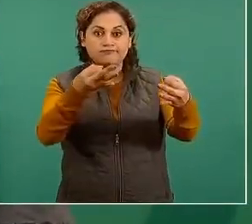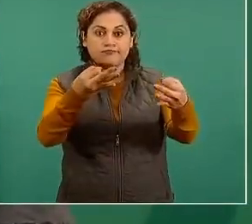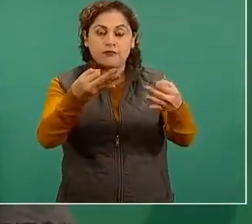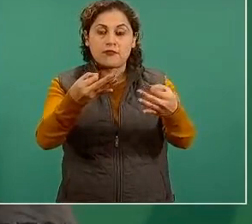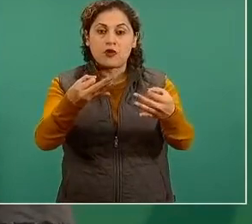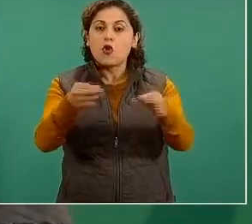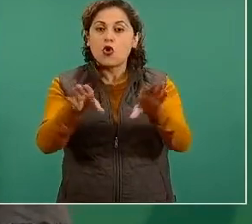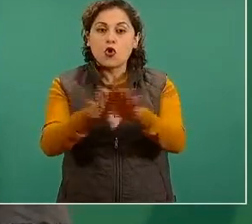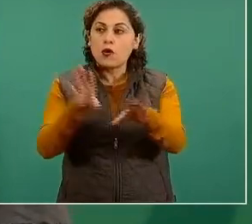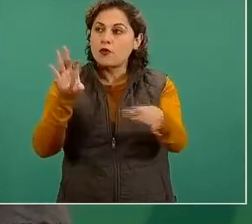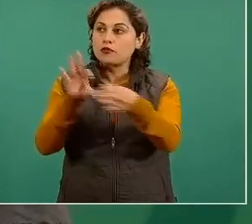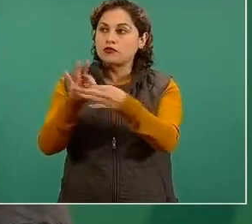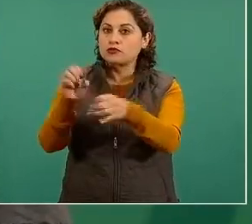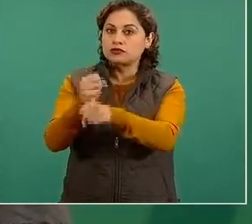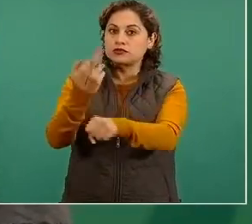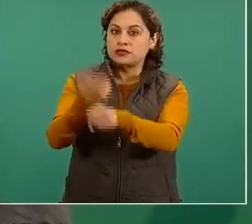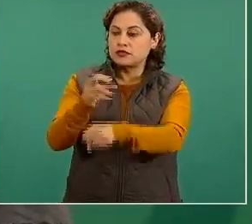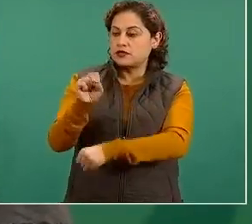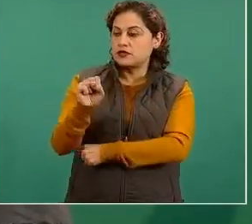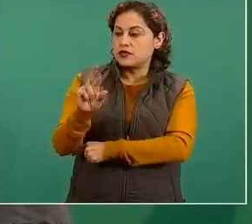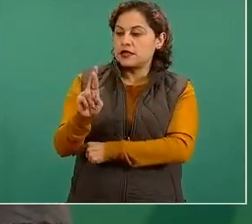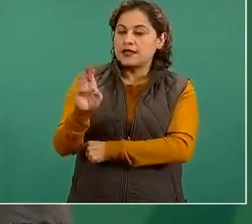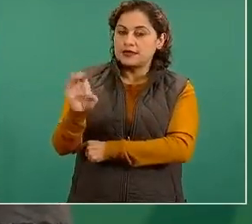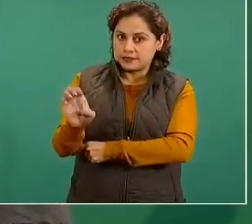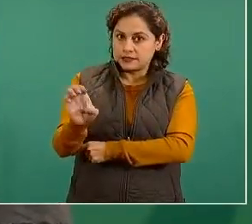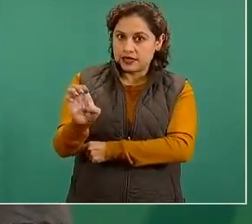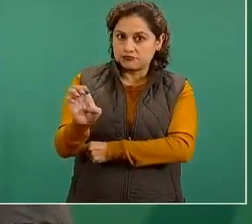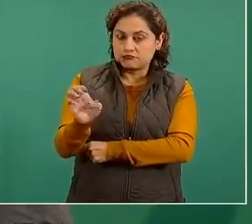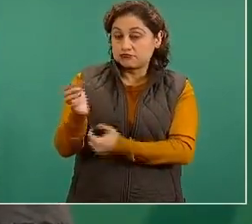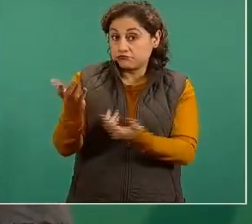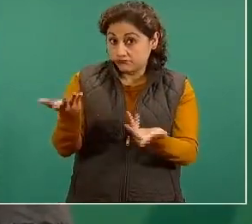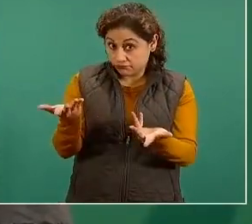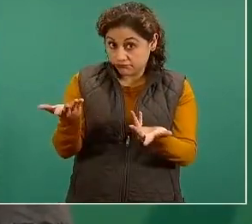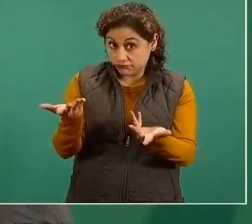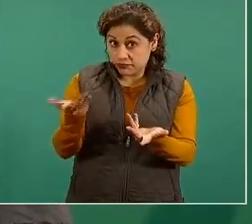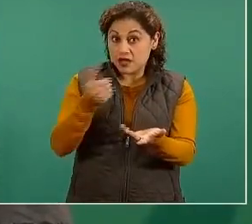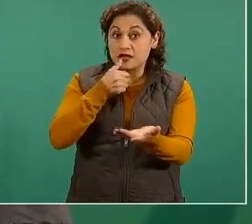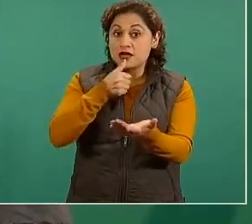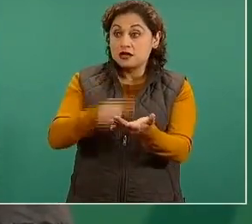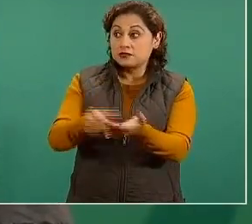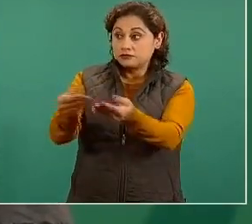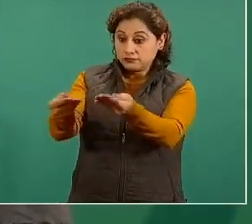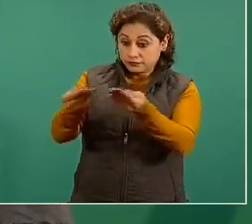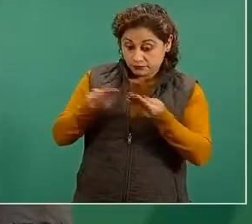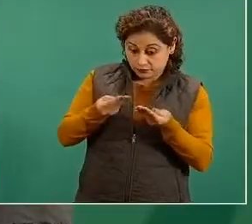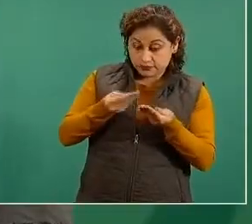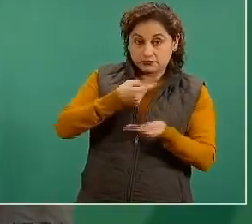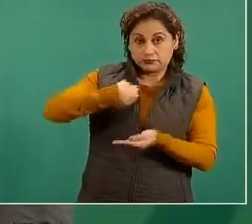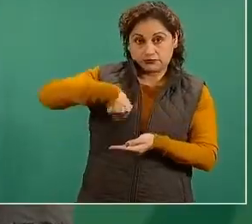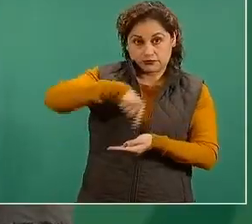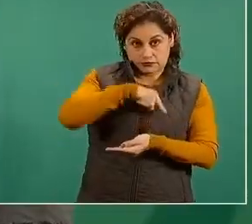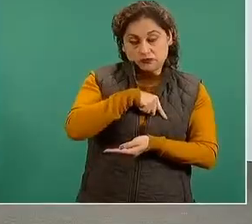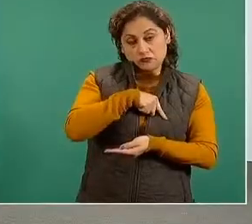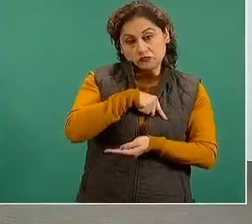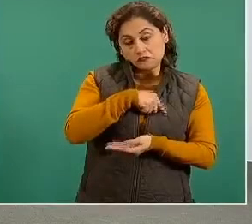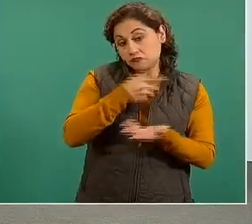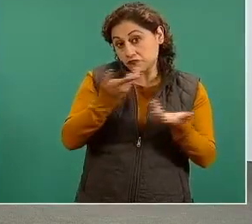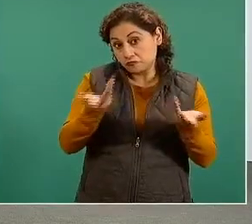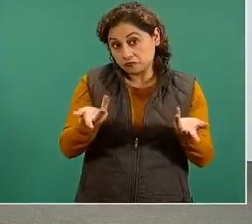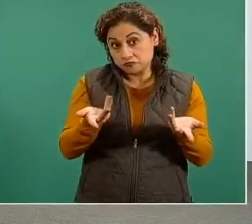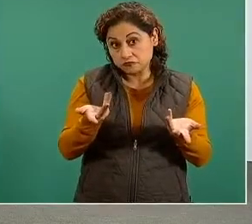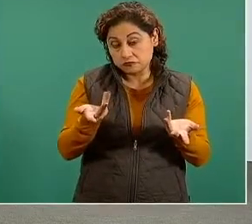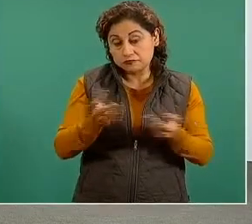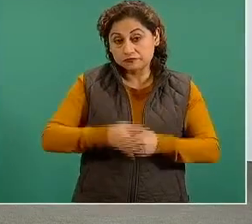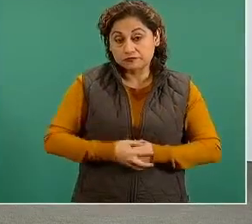trae relaciones exteriores y se toman como todo lo hemos hecho hasta este momento en un